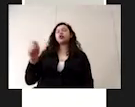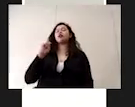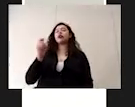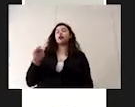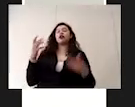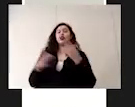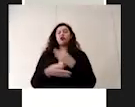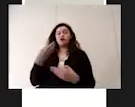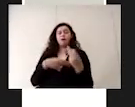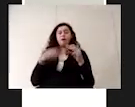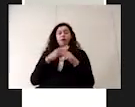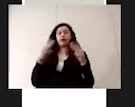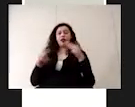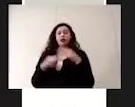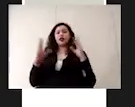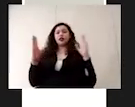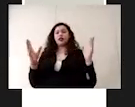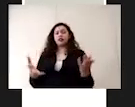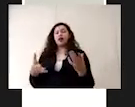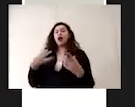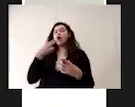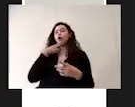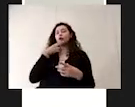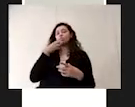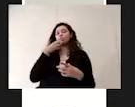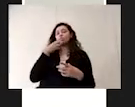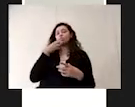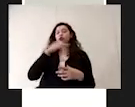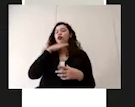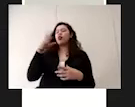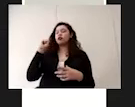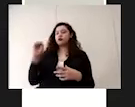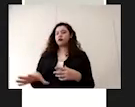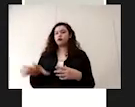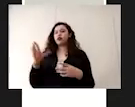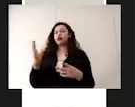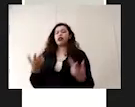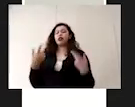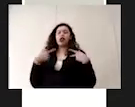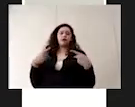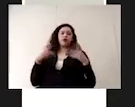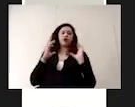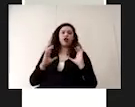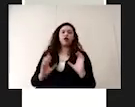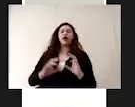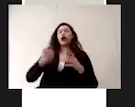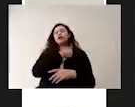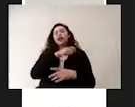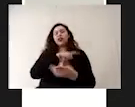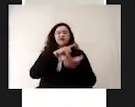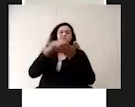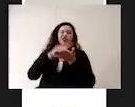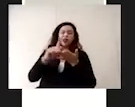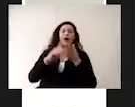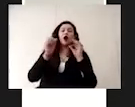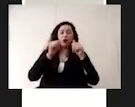materiales que se desechan al ser utilizados y que provienen de la higiene personal o en la atención